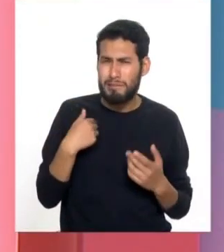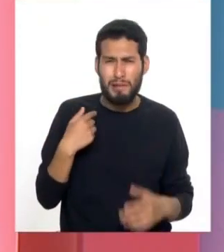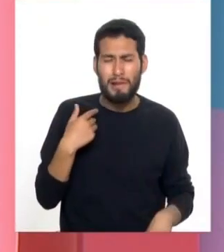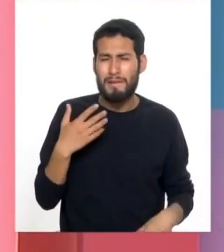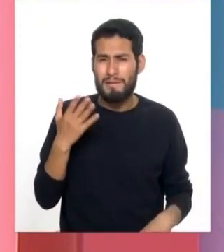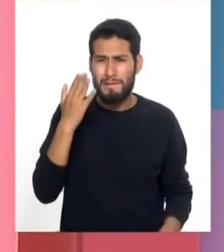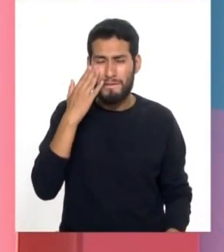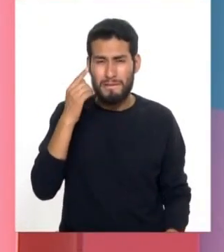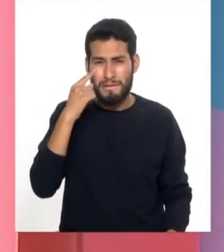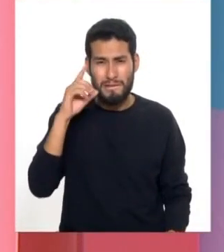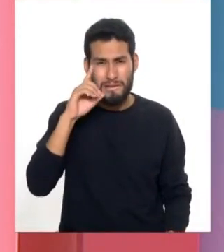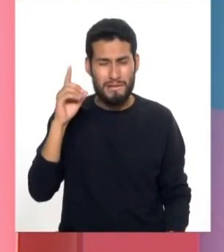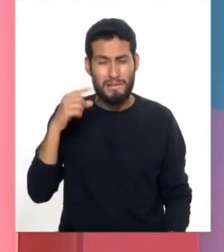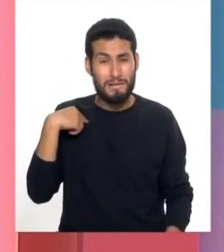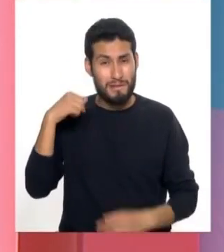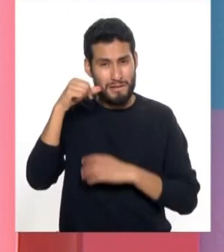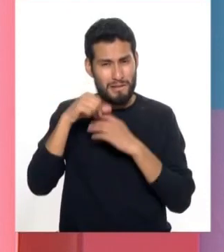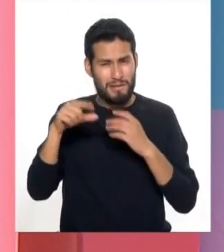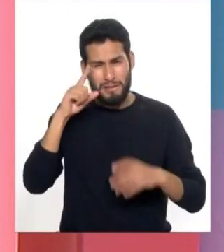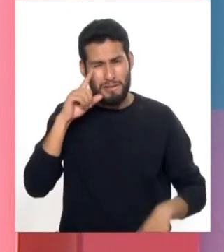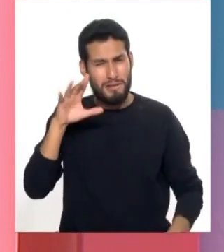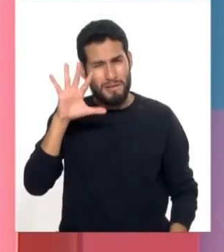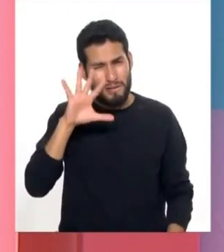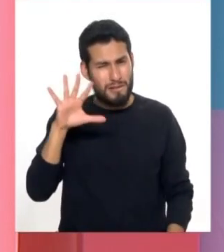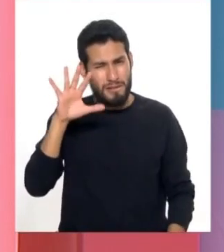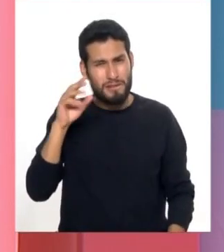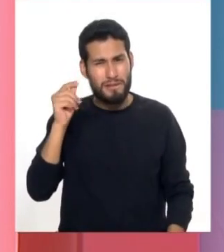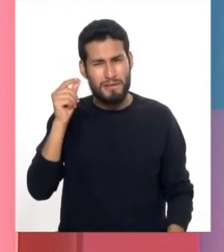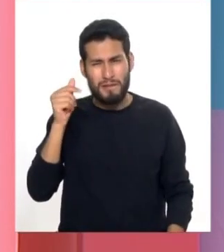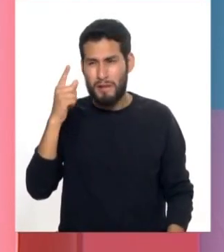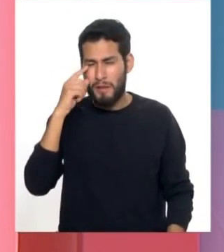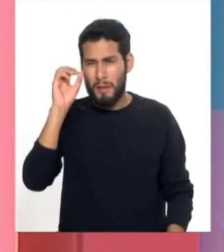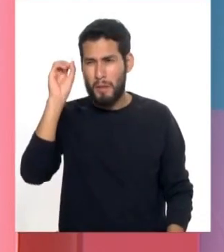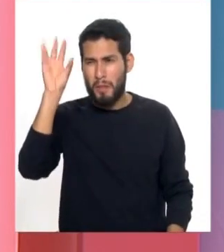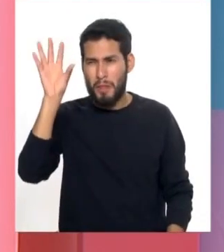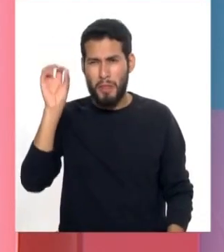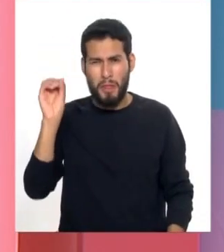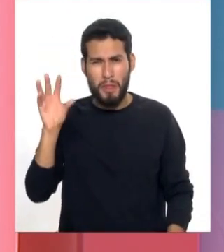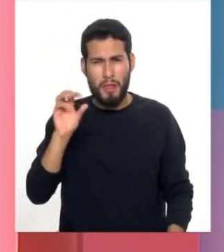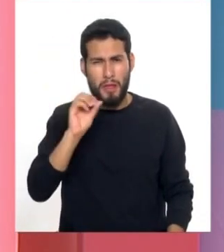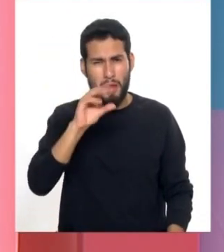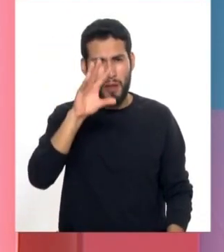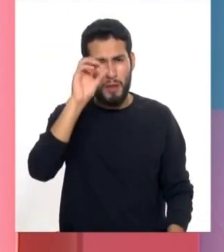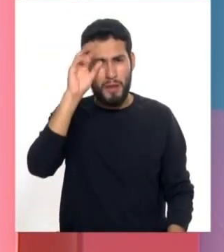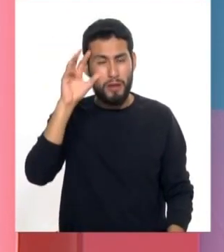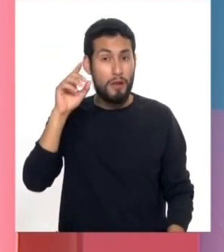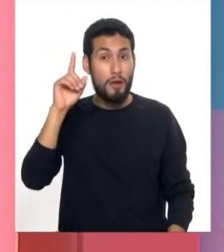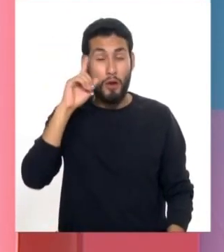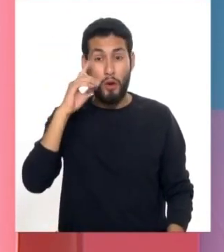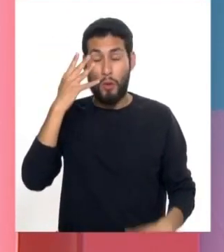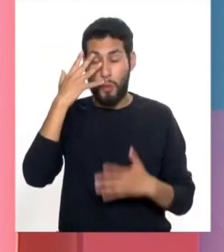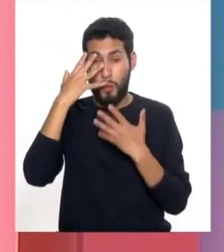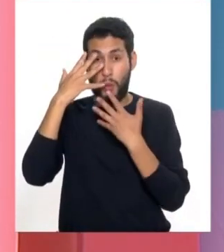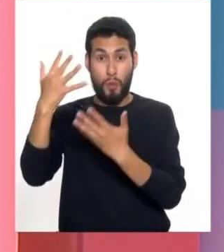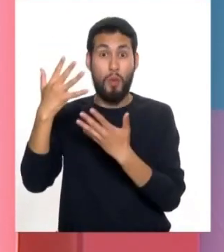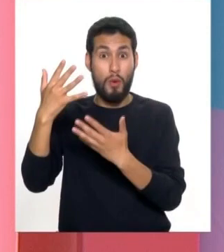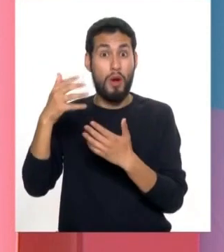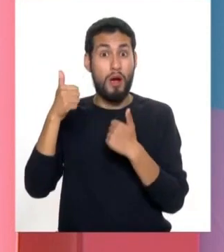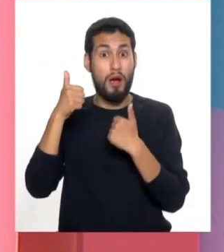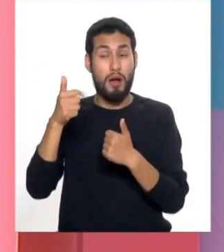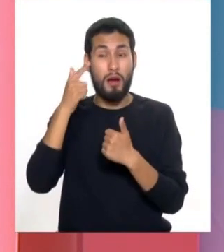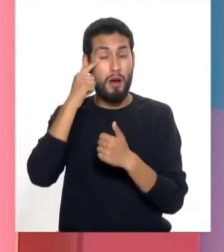derecho que es el que me operaron, veo como ciertos destellos, no tengo una visión periférica